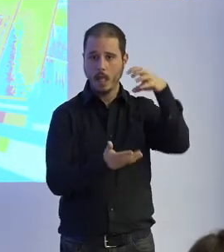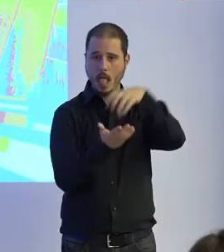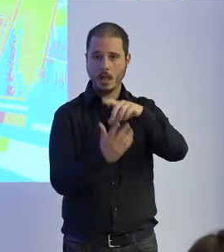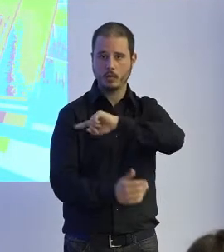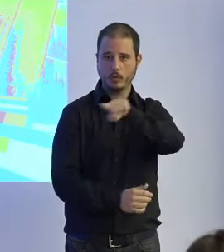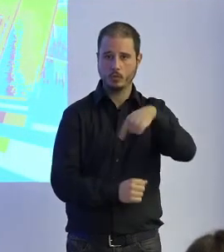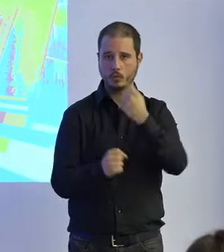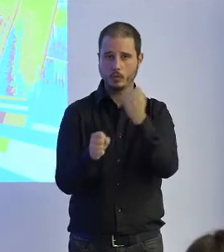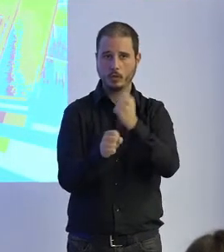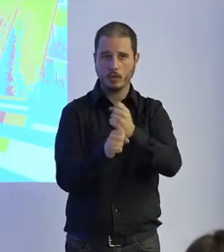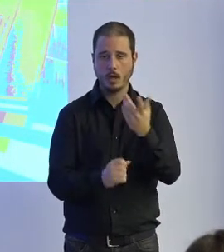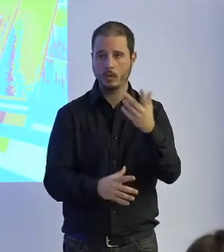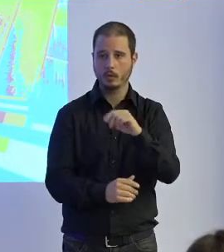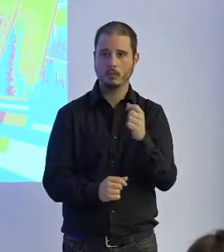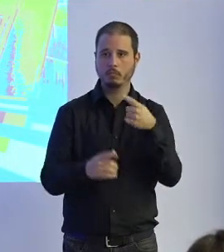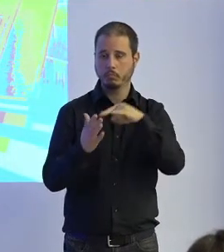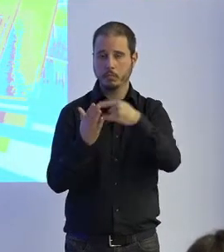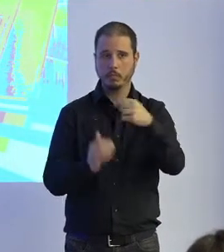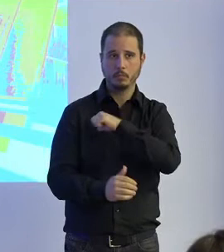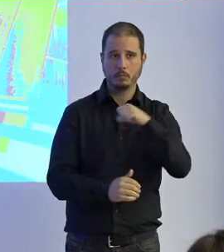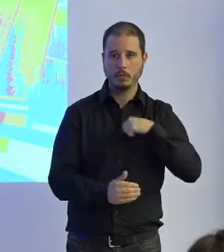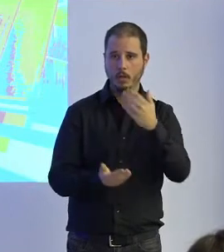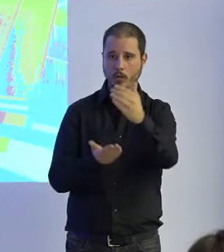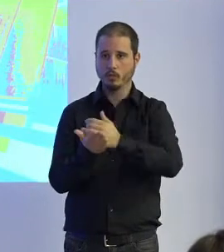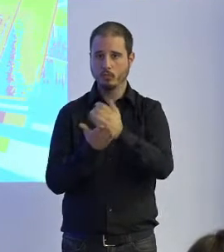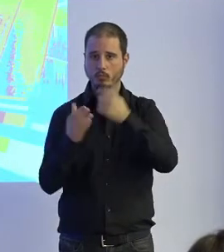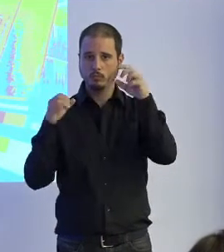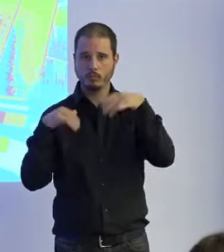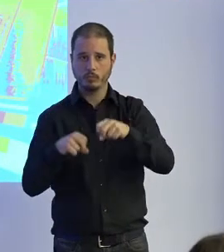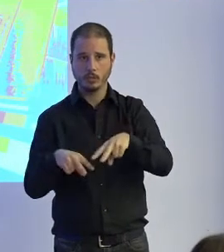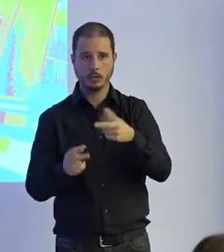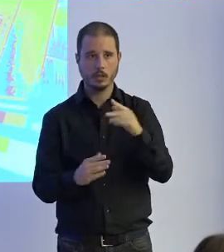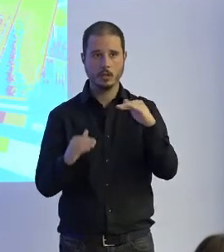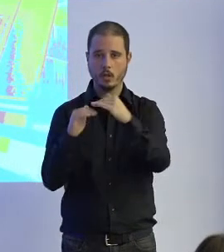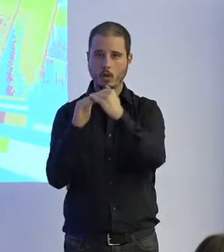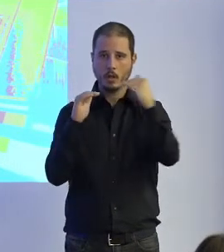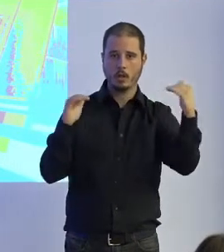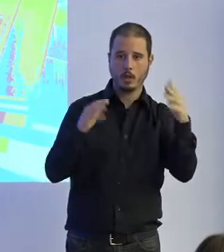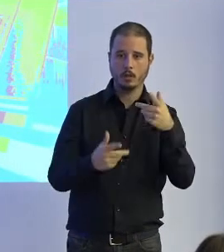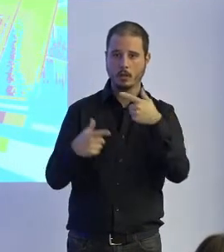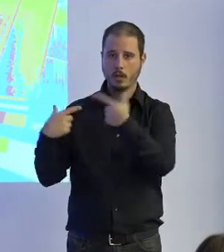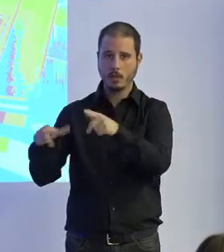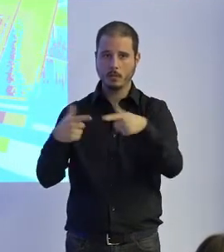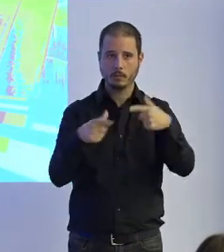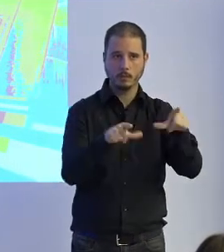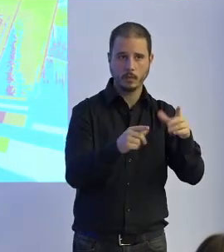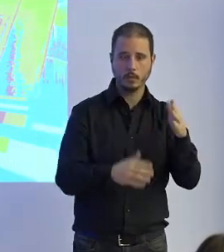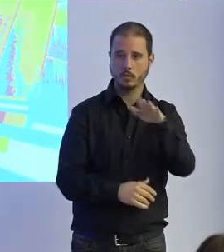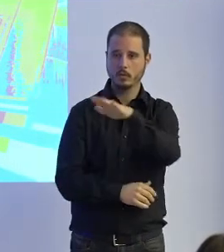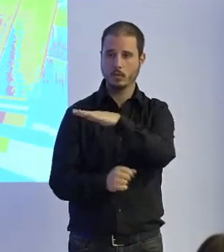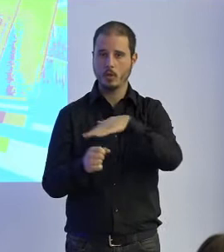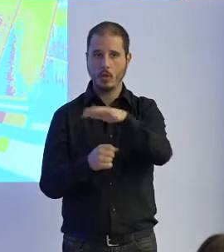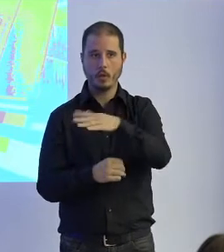tecnológico privado sin ánimo de lucro el carácter horizontal el carácter horizontal quiere decir que tenemos diferentes áreas estamos en la región de